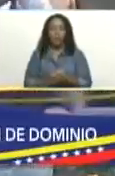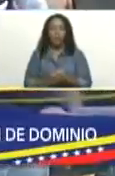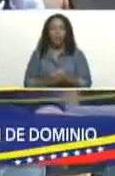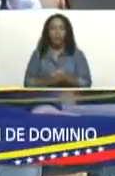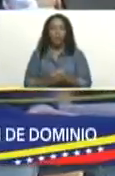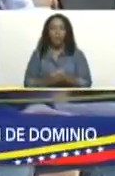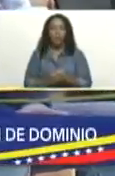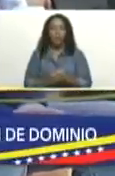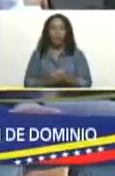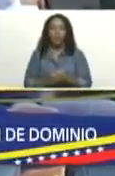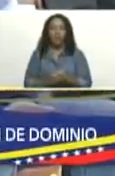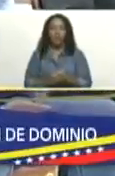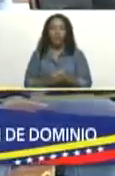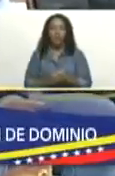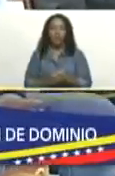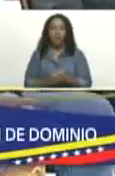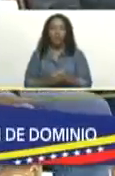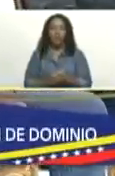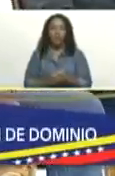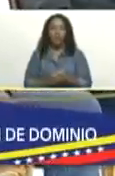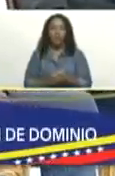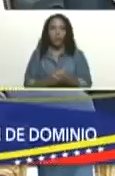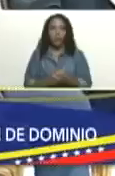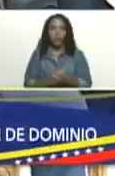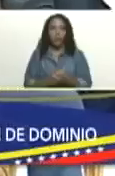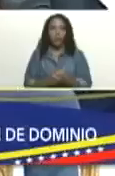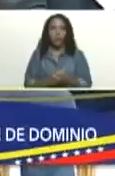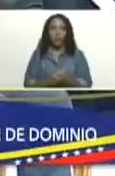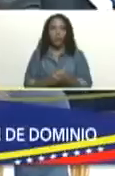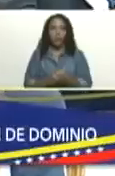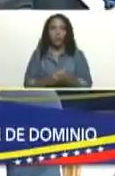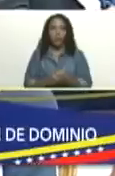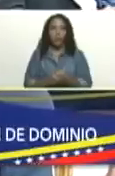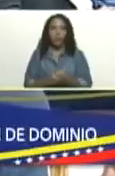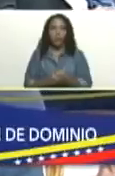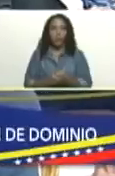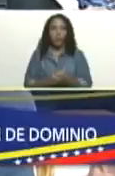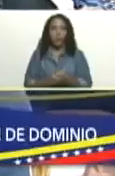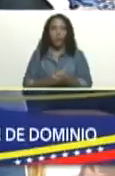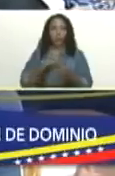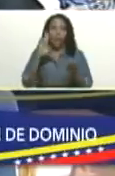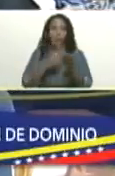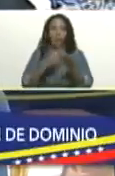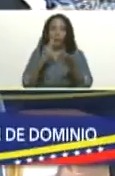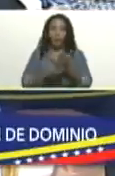Nos avala la verdad,